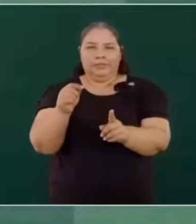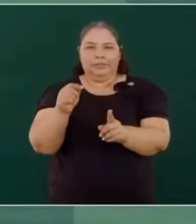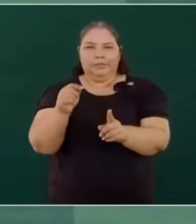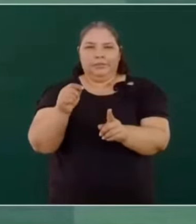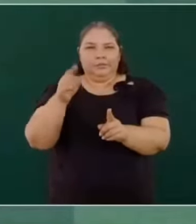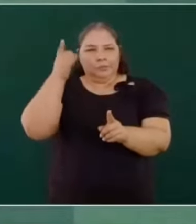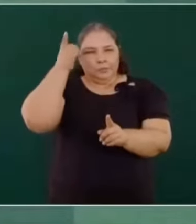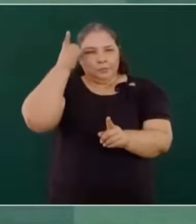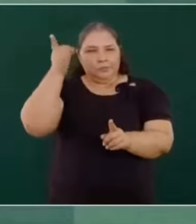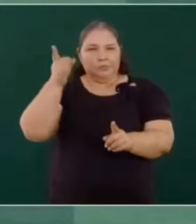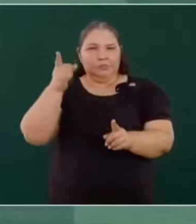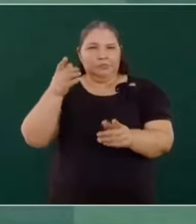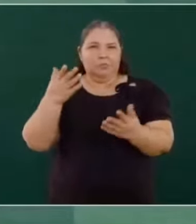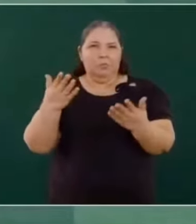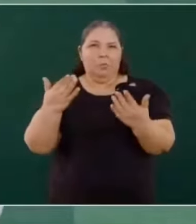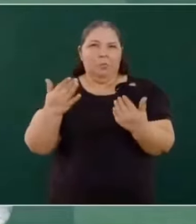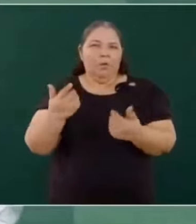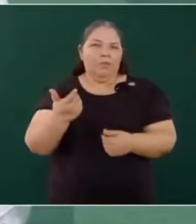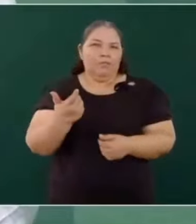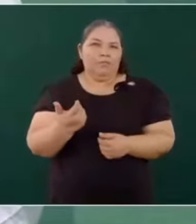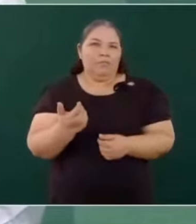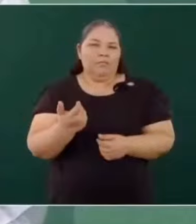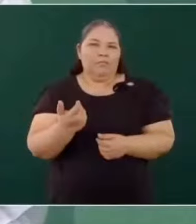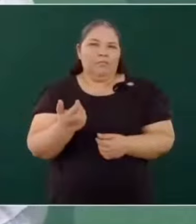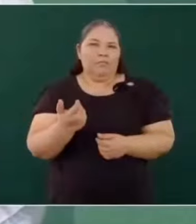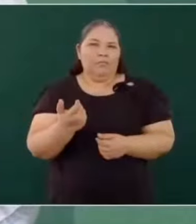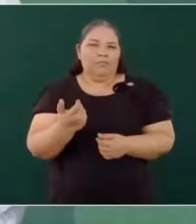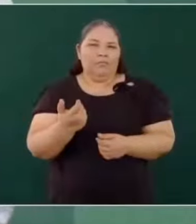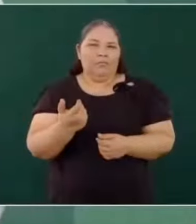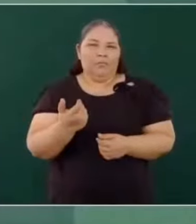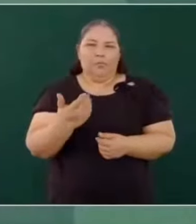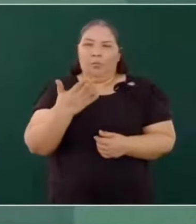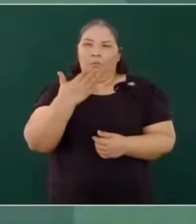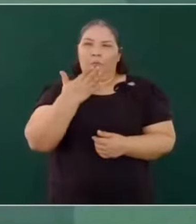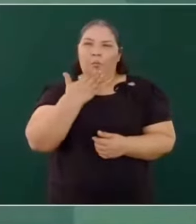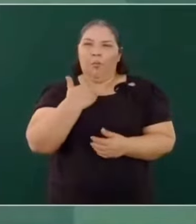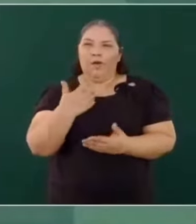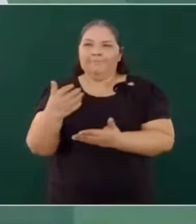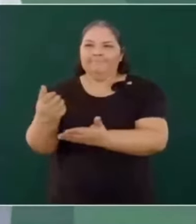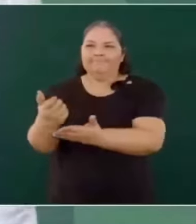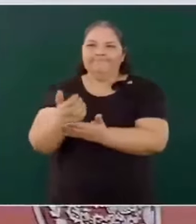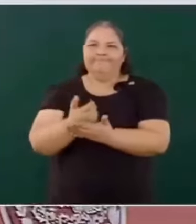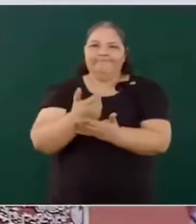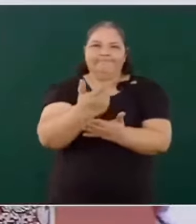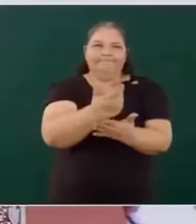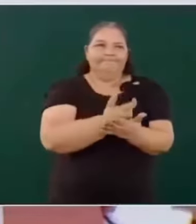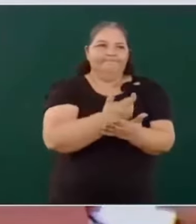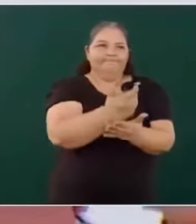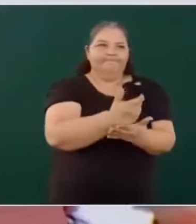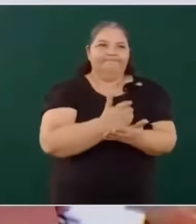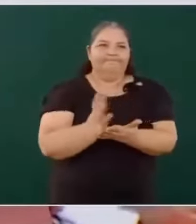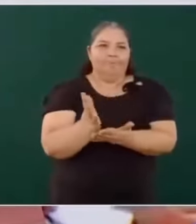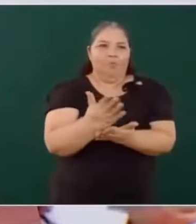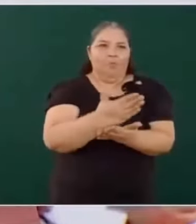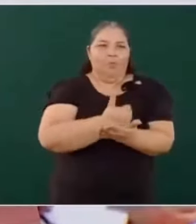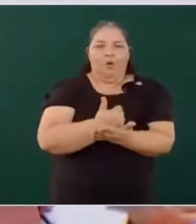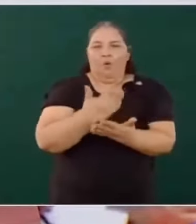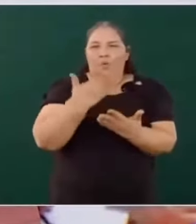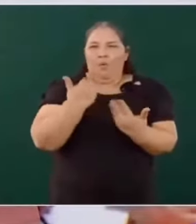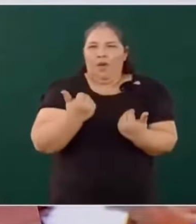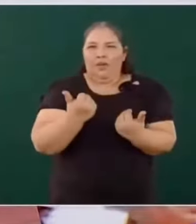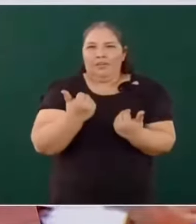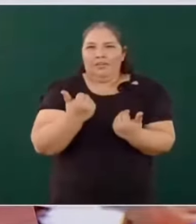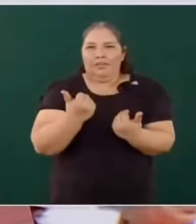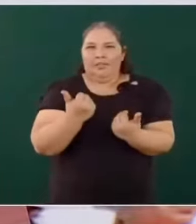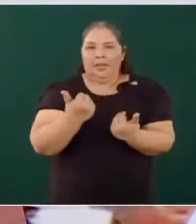pues no tienen dinero, no tienen ingresos suficientes por los medios, sino